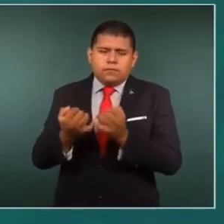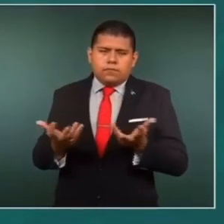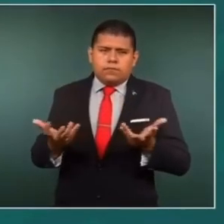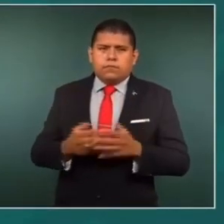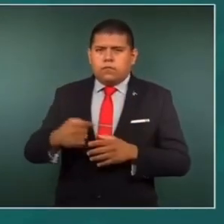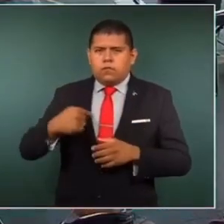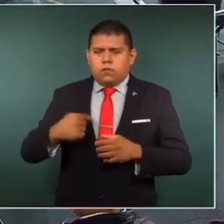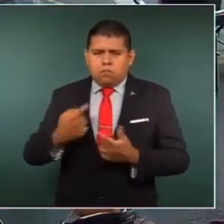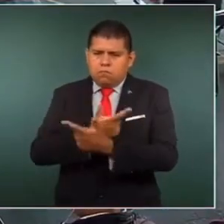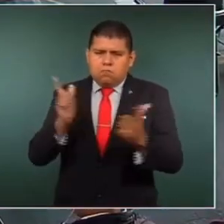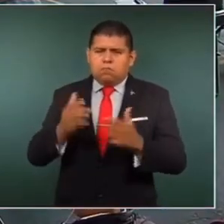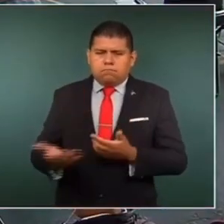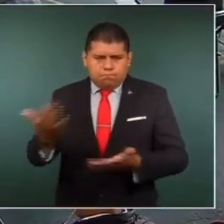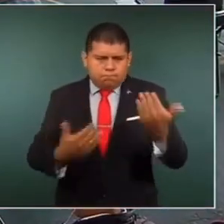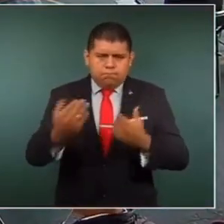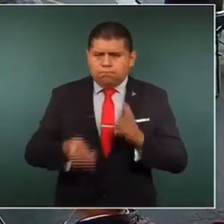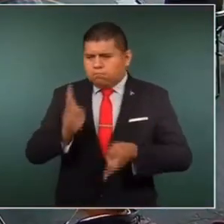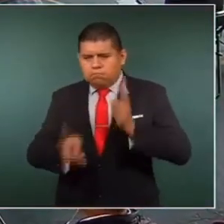Pero yo estoy abierto al diario.